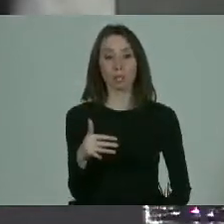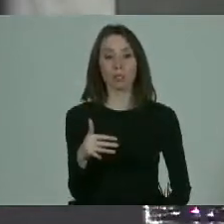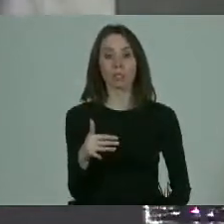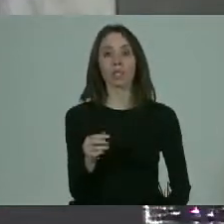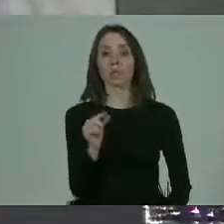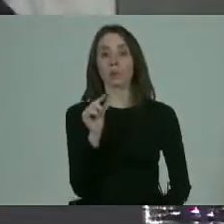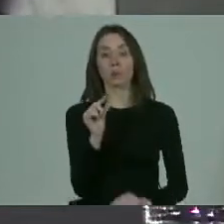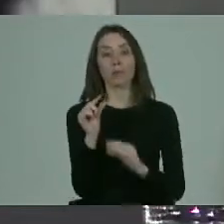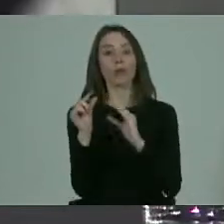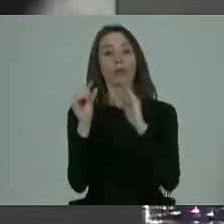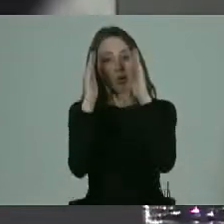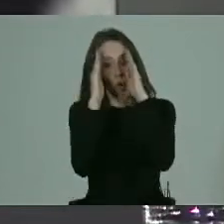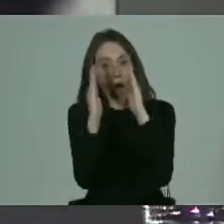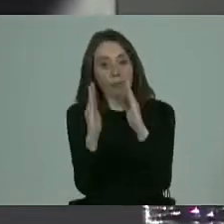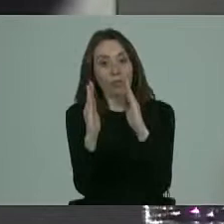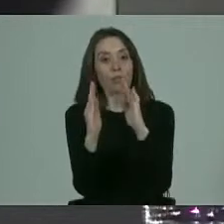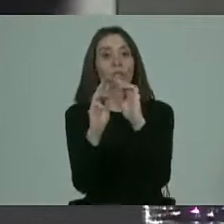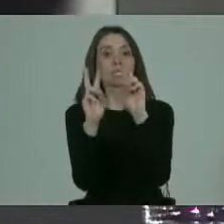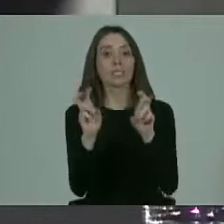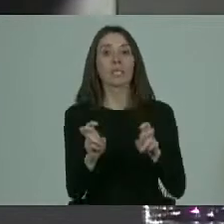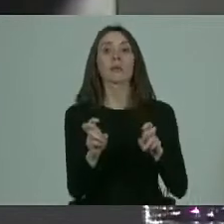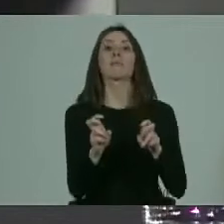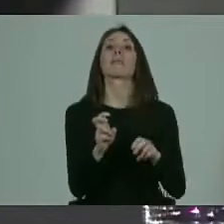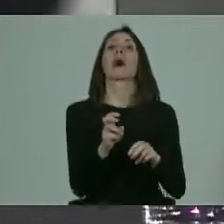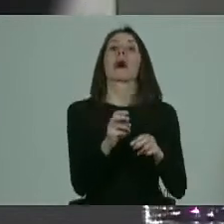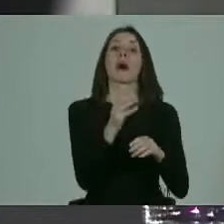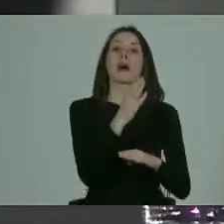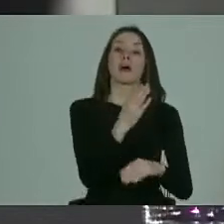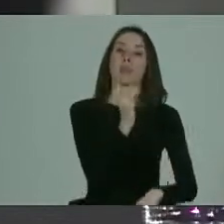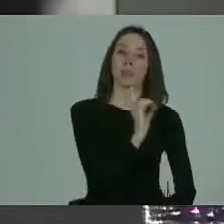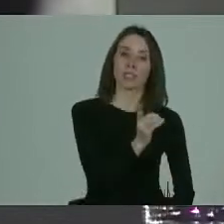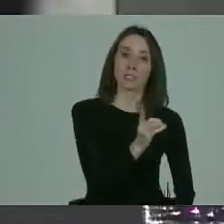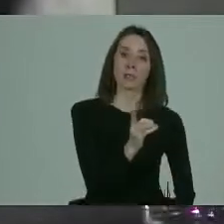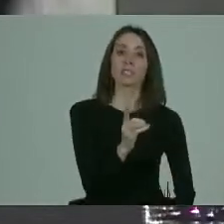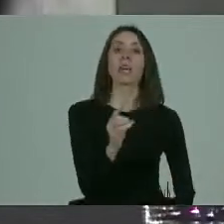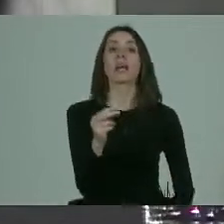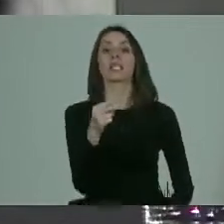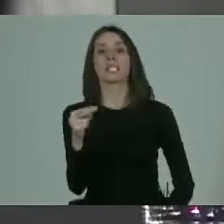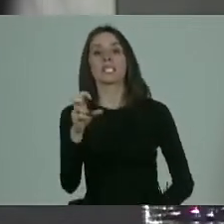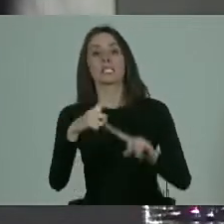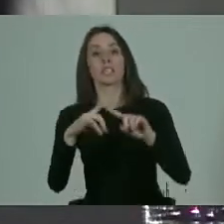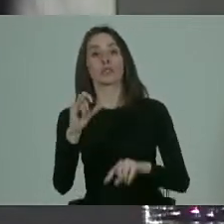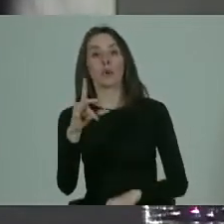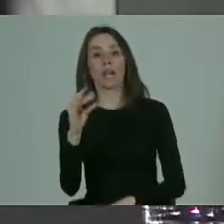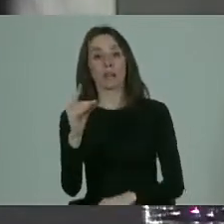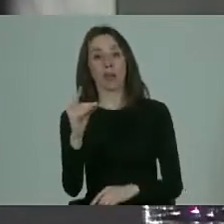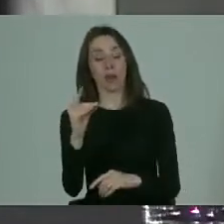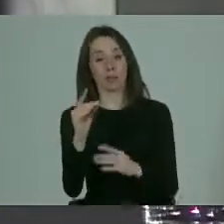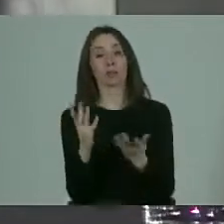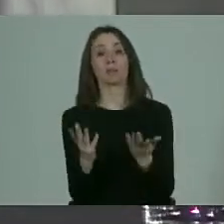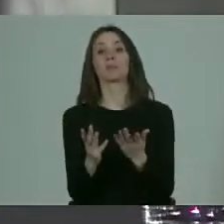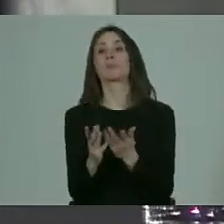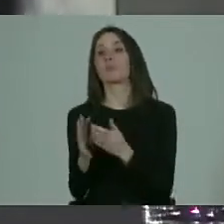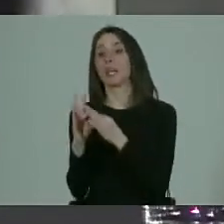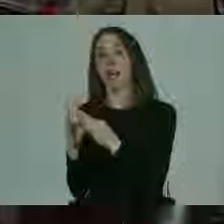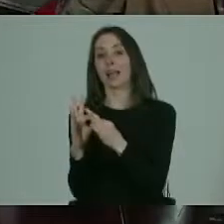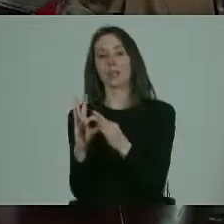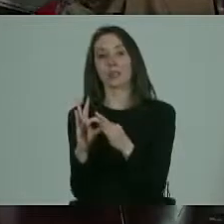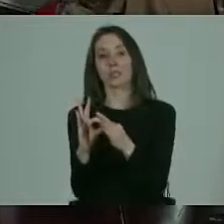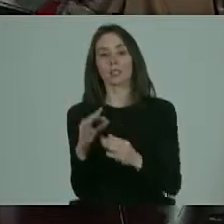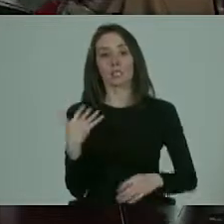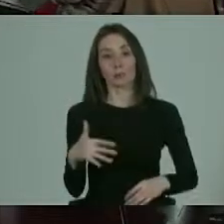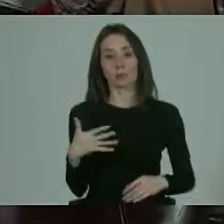muy poco abordada como es la temática de la discapacidad y de sexualidad desde todo punto de vista. Bueno, quiero agradecer, porque es